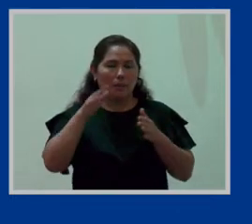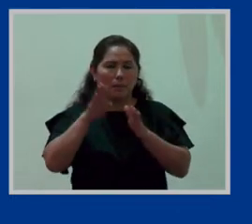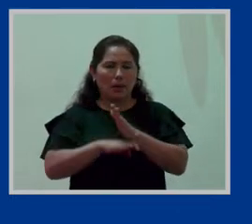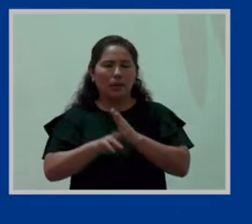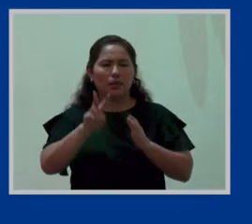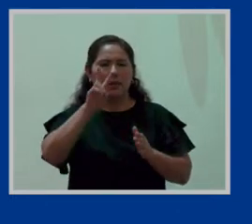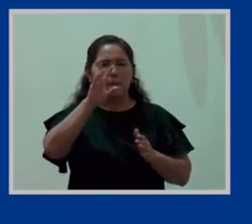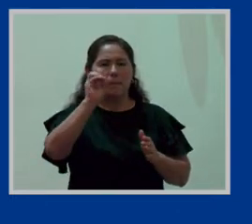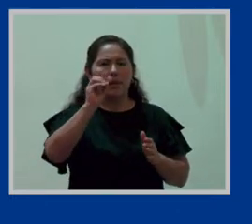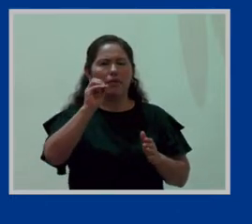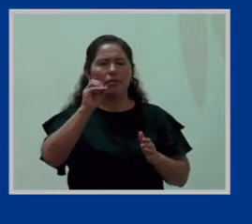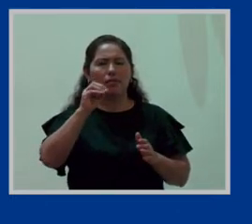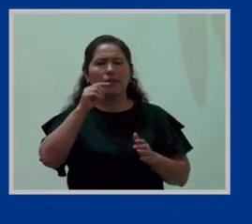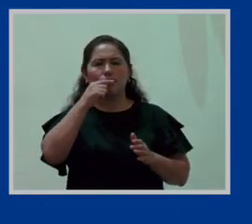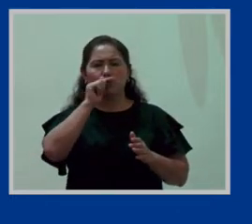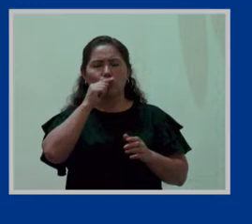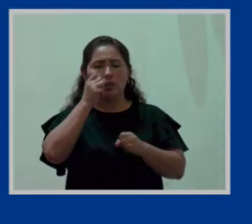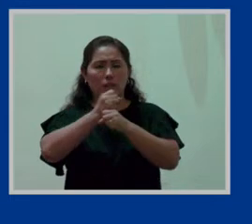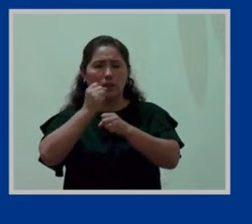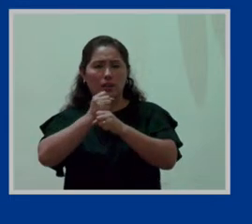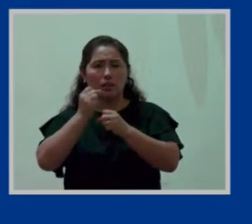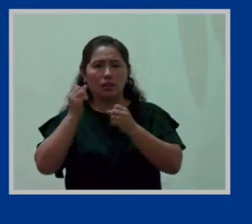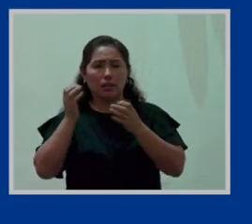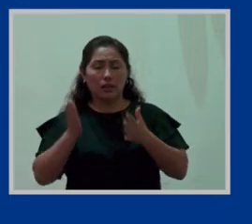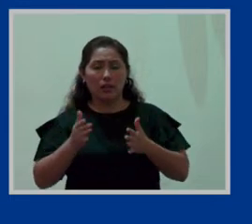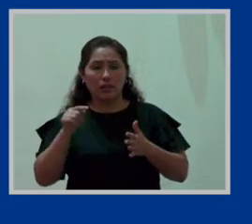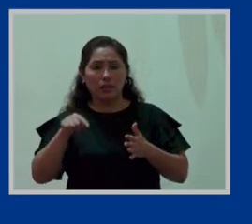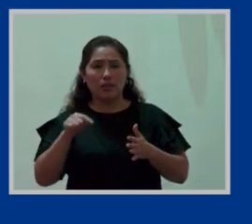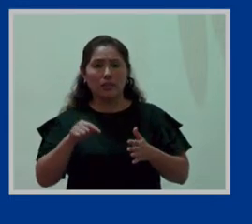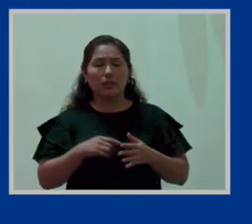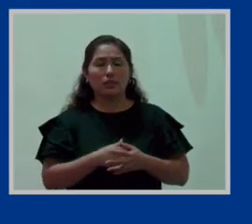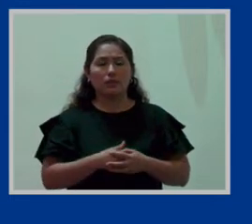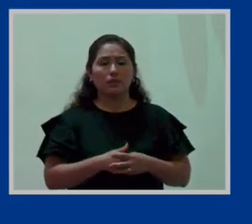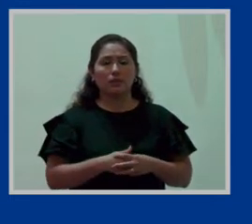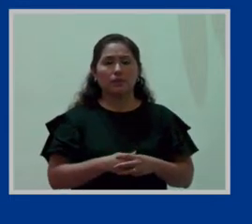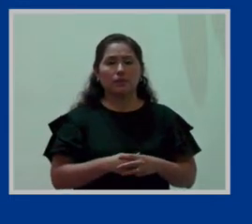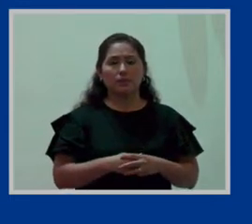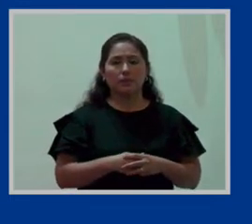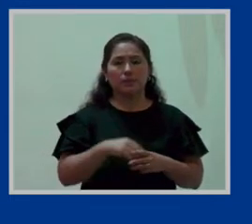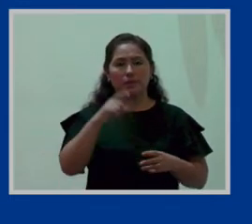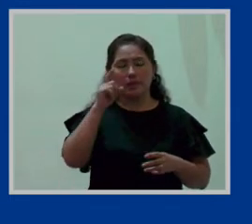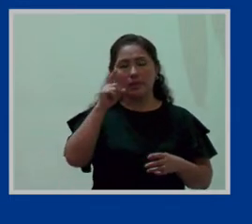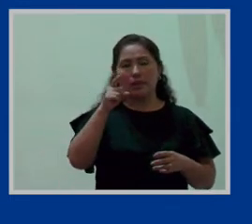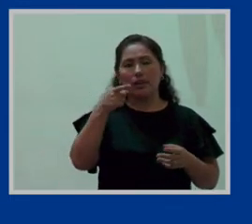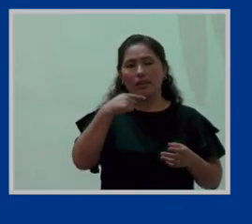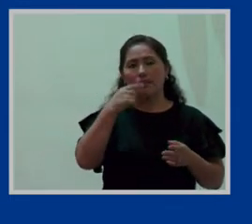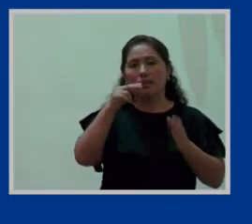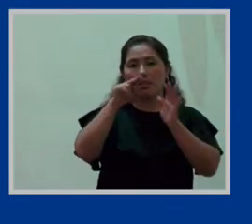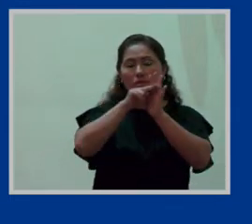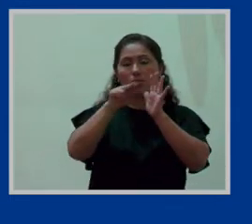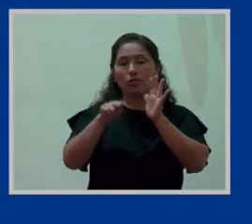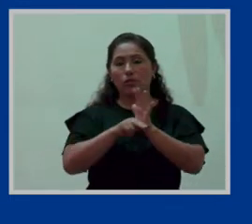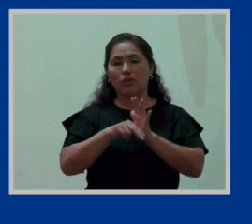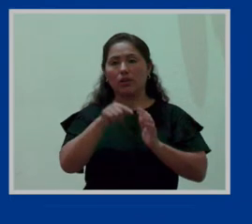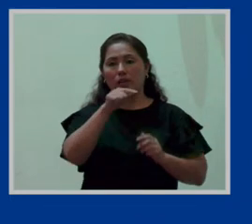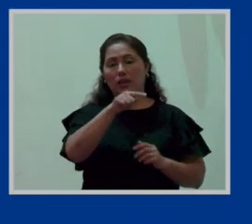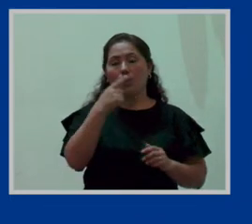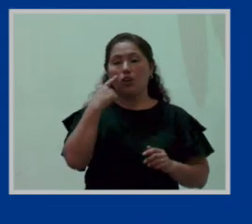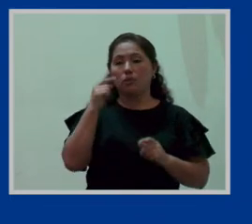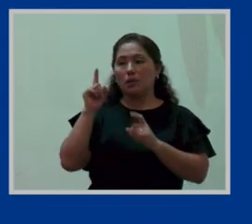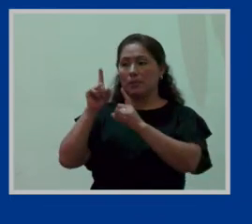edad fértil es facultativo estamos de acuerdo eso es lo que dice el caballero nos